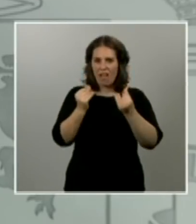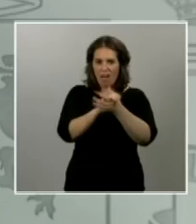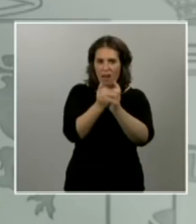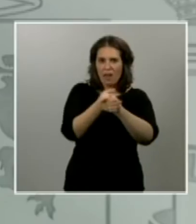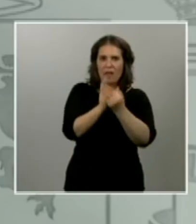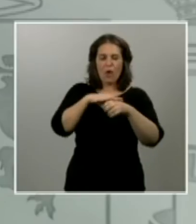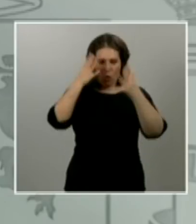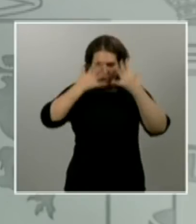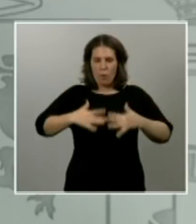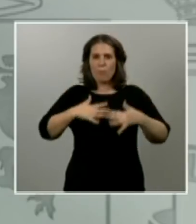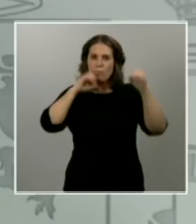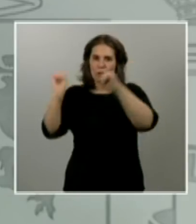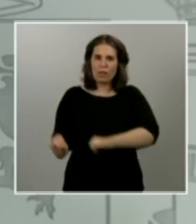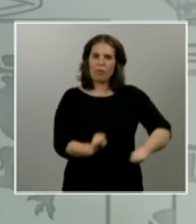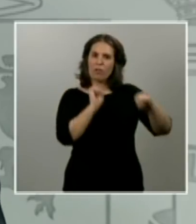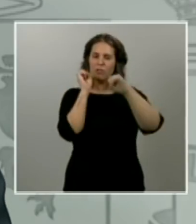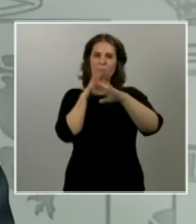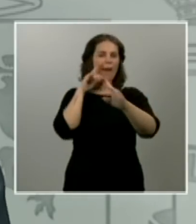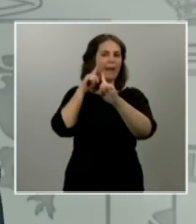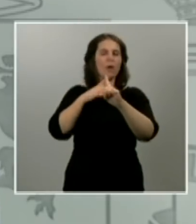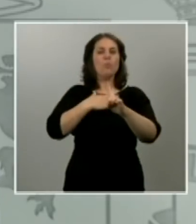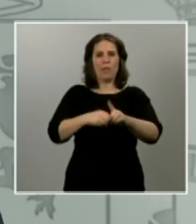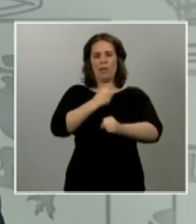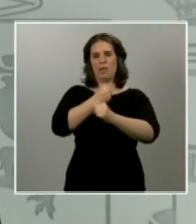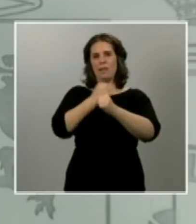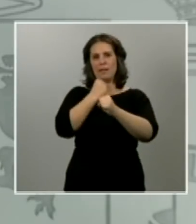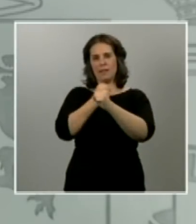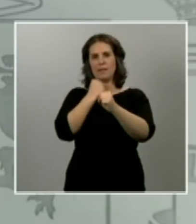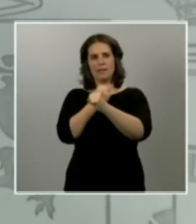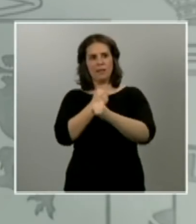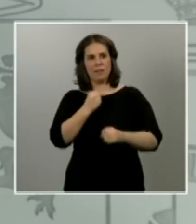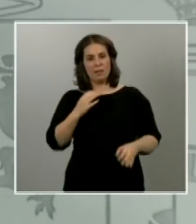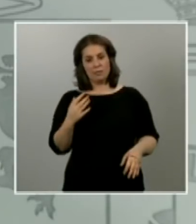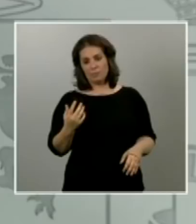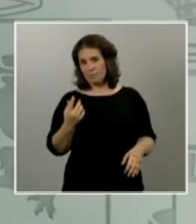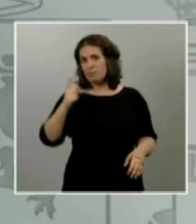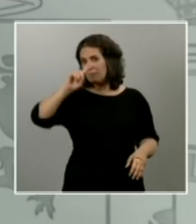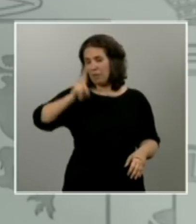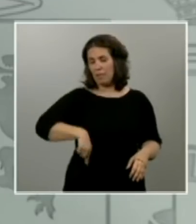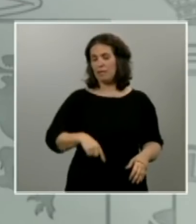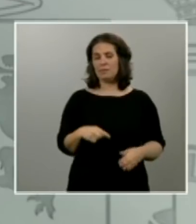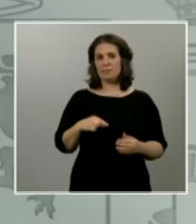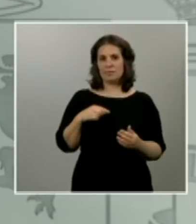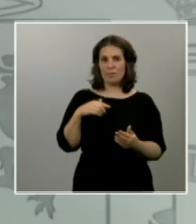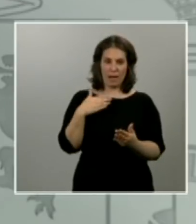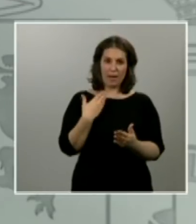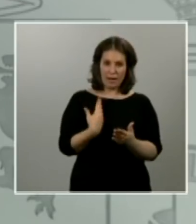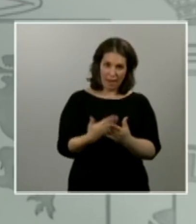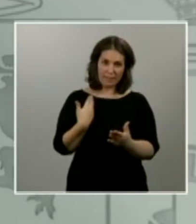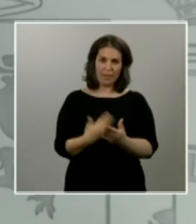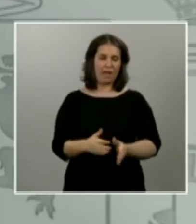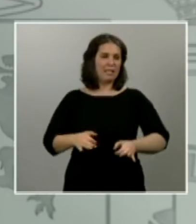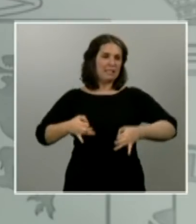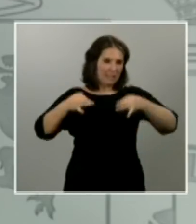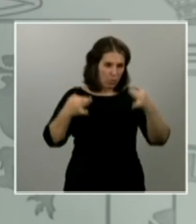para el normal desarrollo de su actividad productiva pero también para garantizar la seguridad y la salud